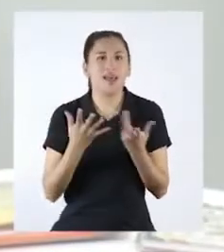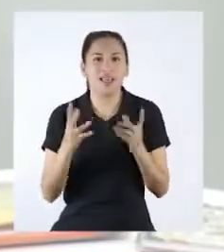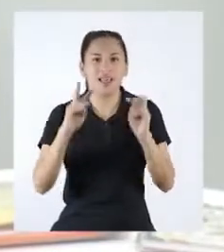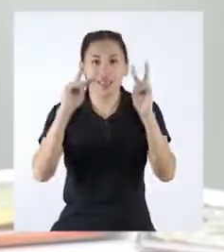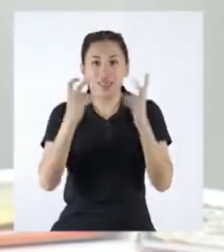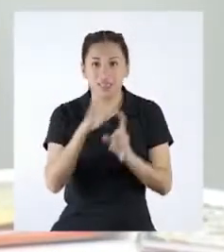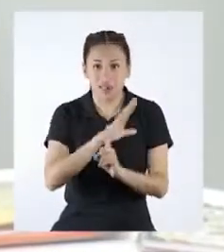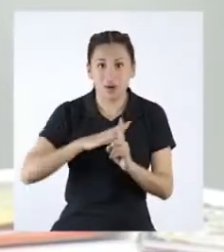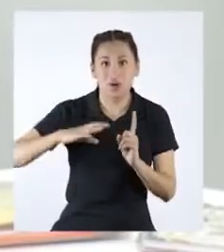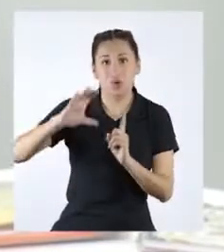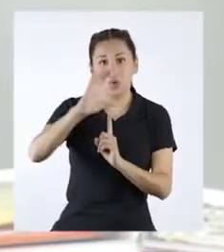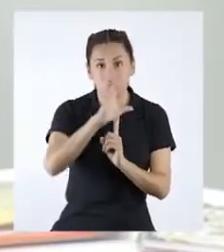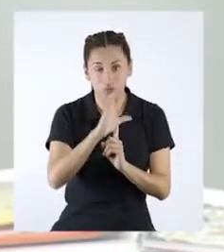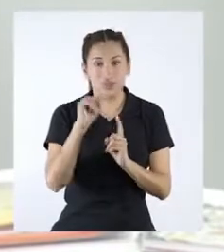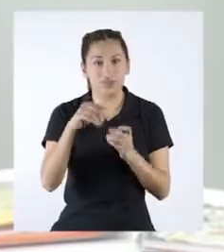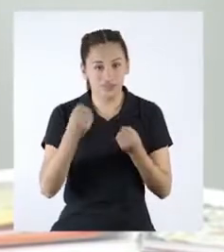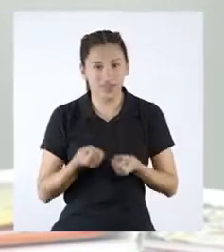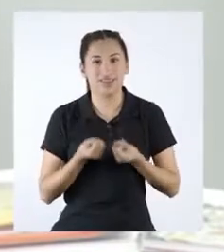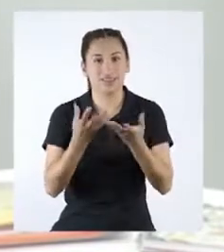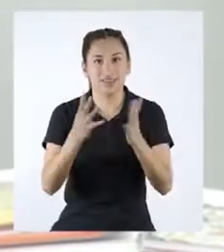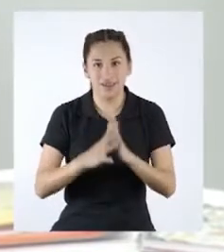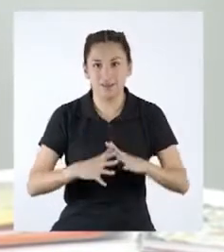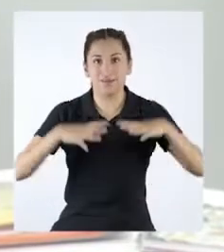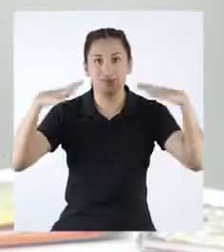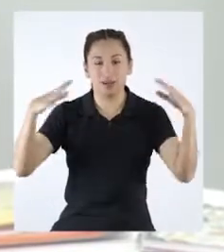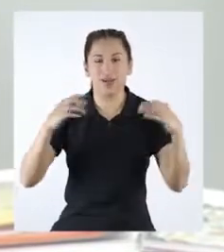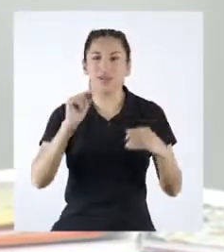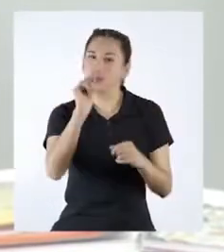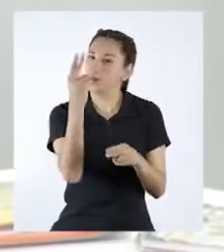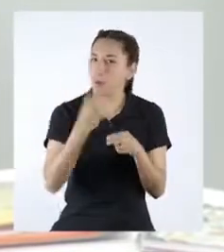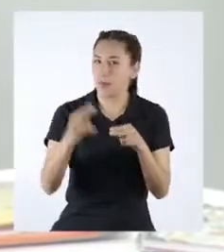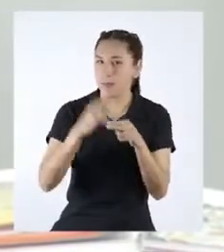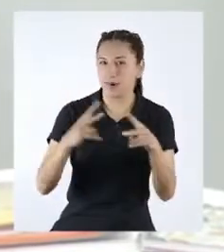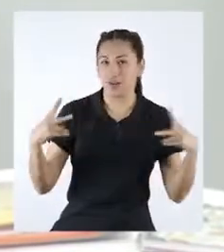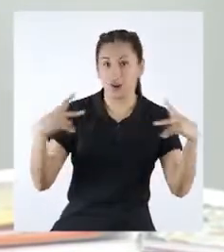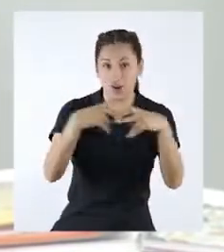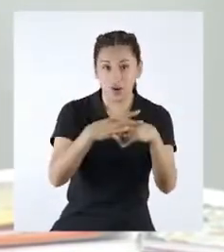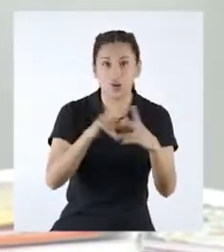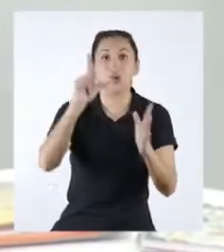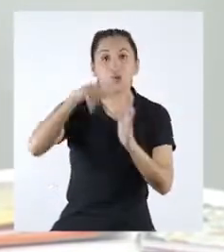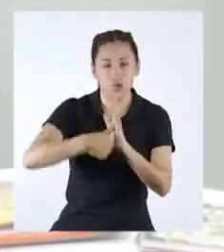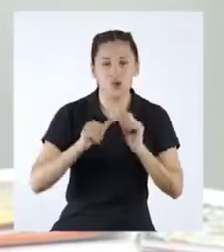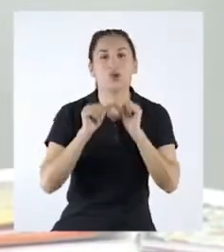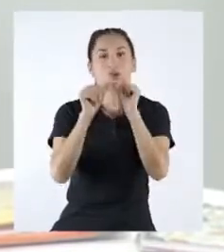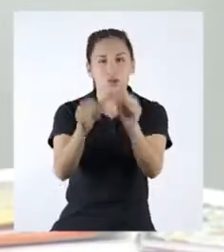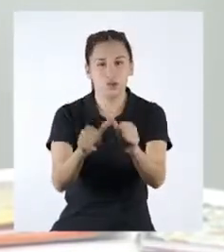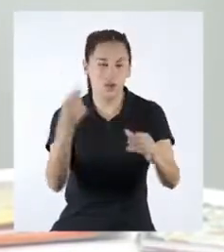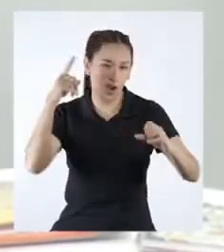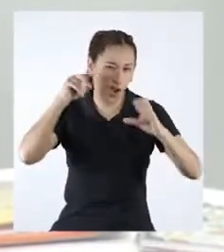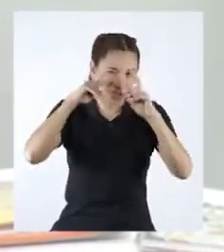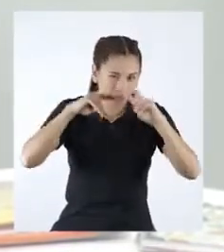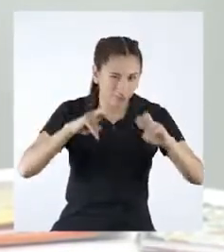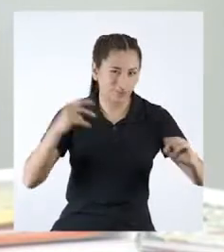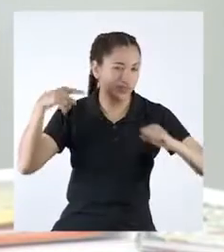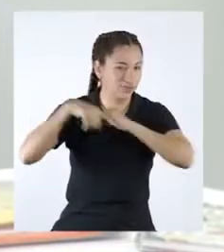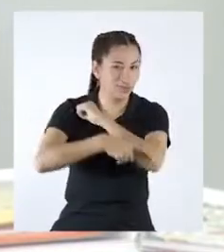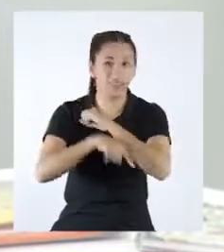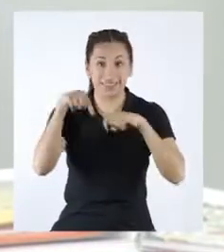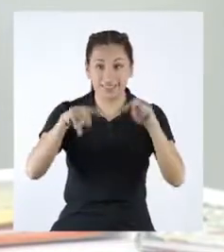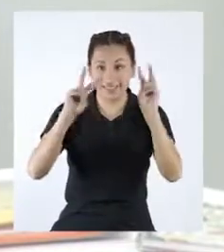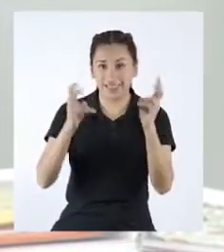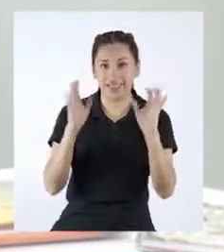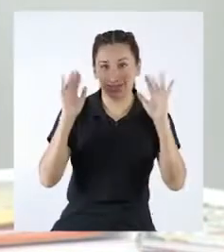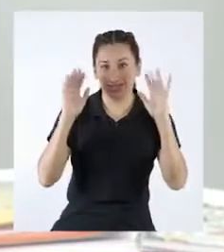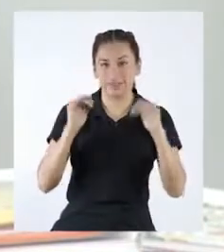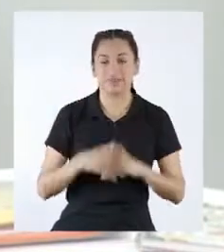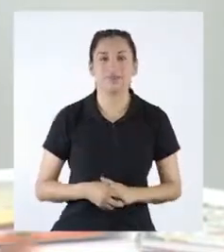cultural. Esta investigación da para mucho más. Así que tomemos una breve pausa antes de continuar y ahondar más en el